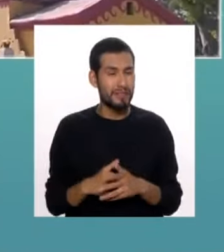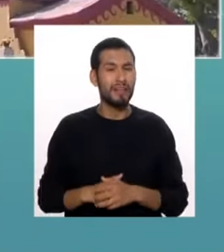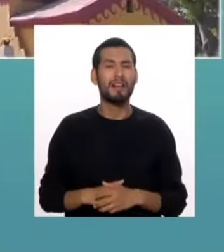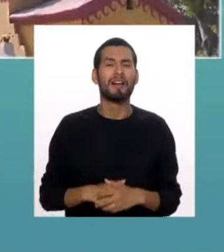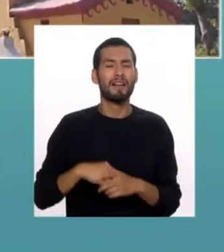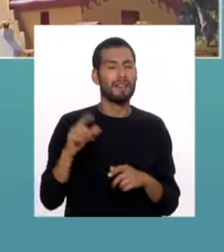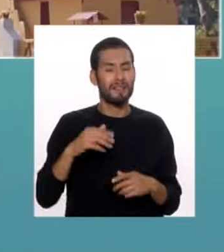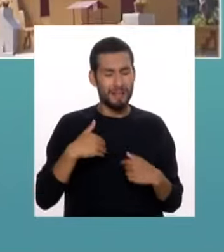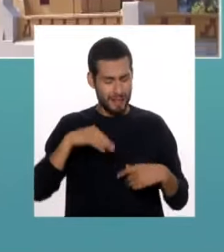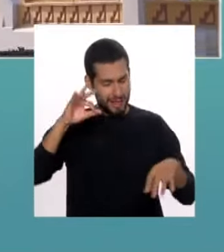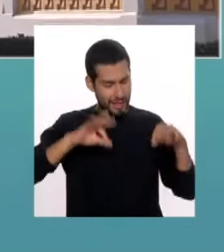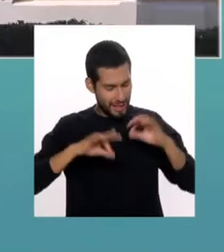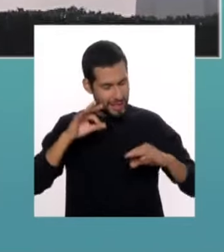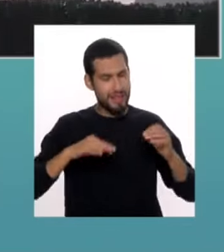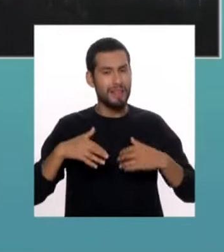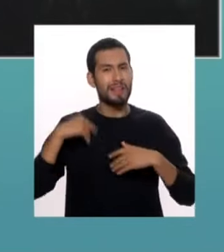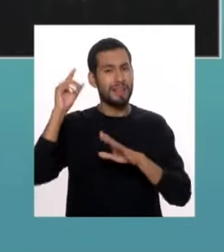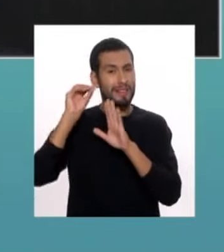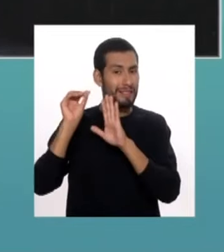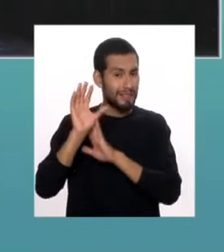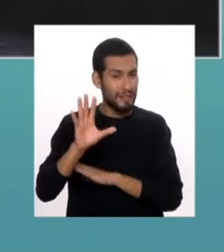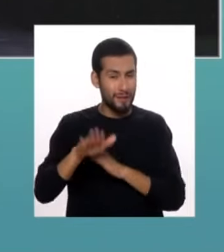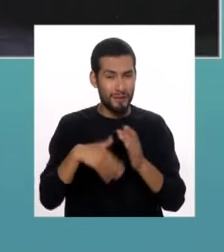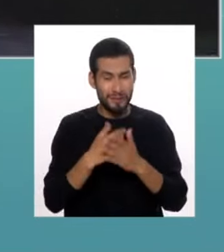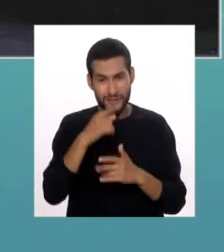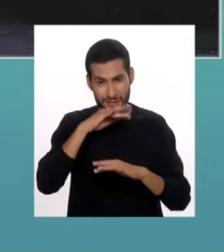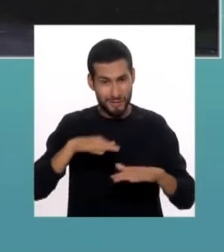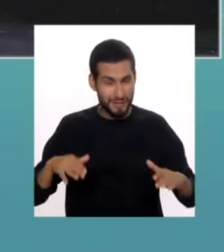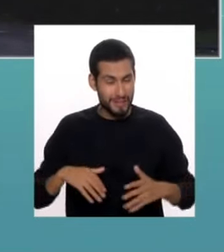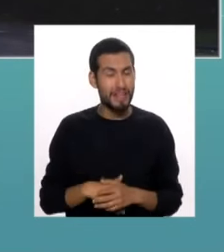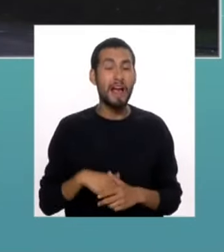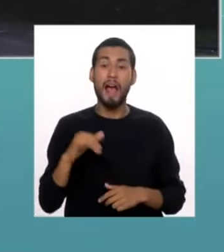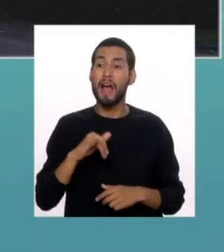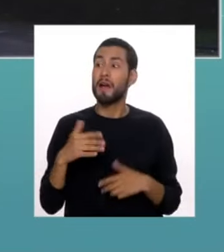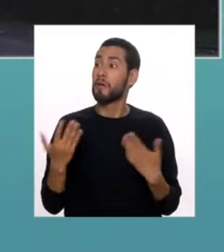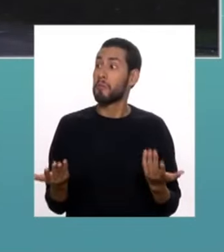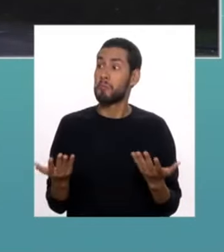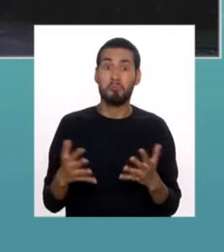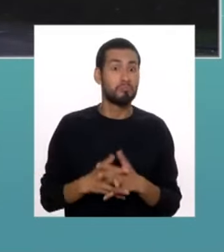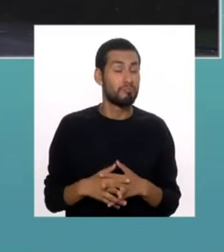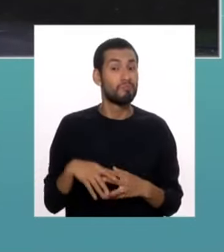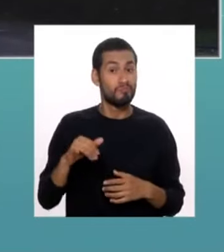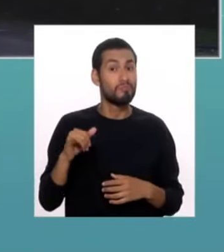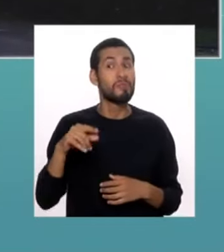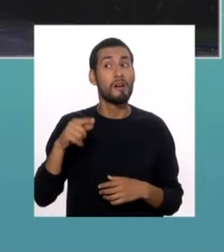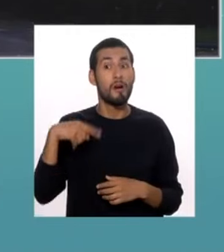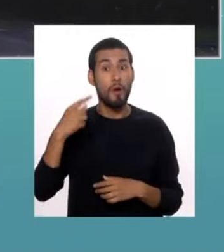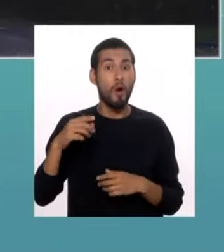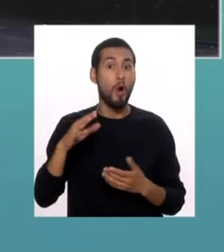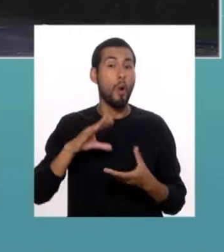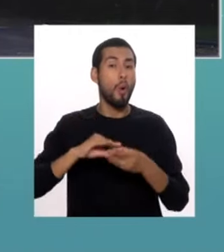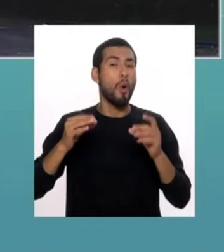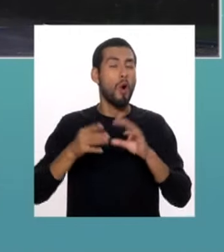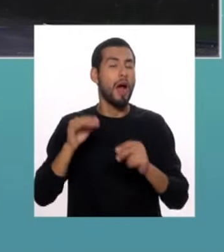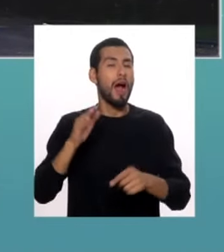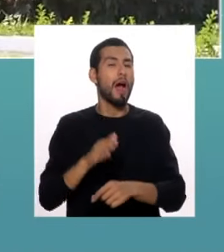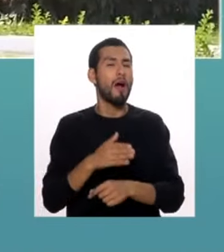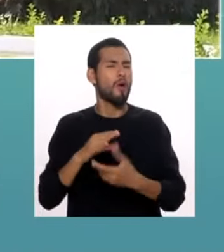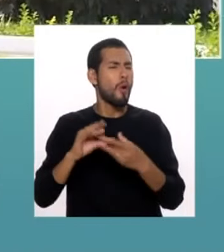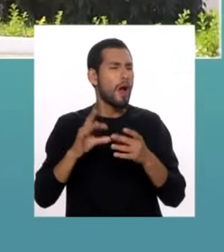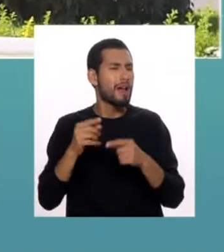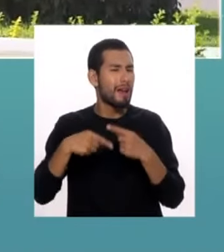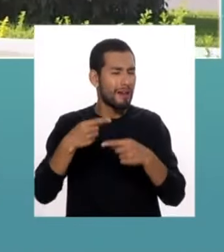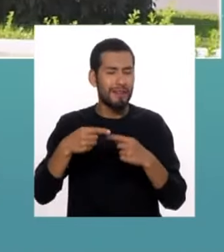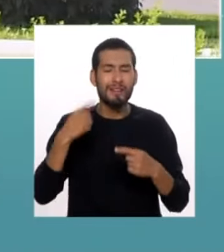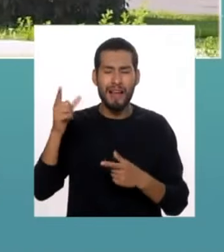tenemos también teatro, tenemos cine para todos los pequeñitos, también tenemos, se van a presentar unos cuentos que son de la Lima Antigua, producidos